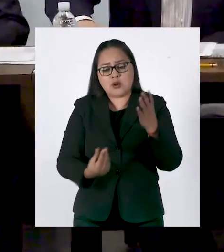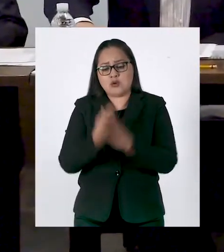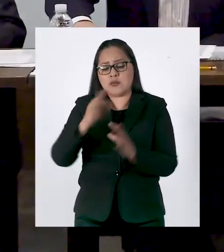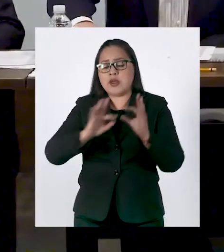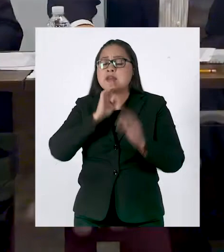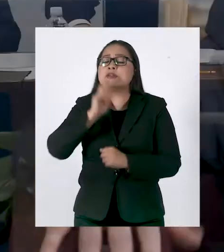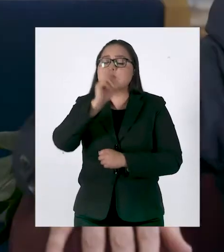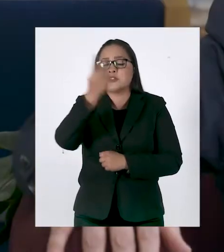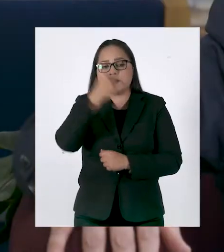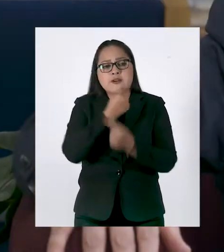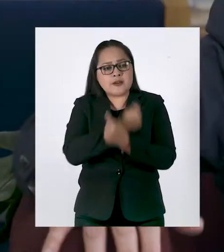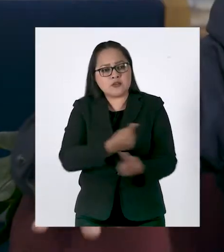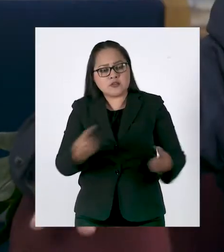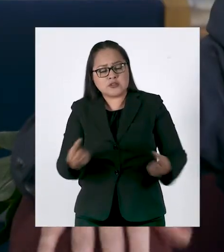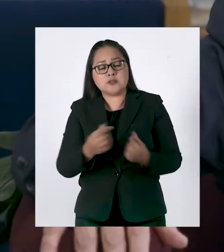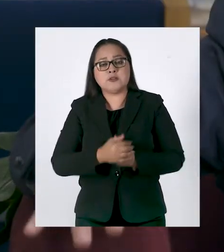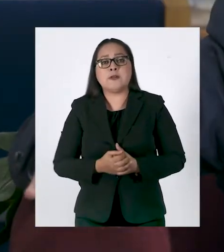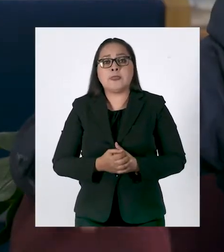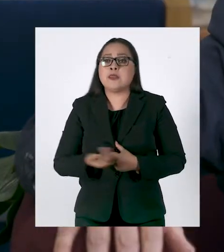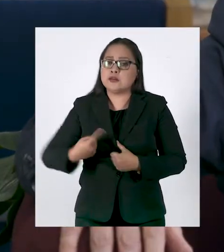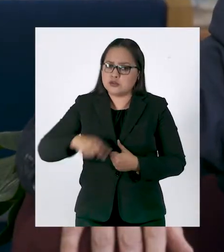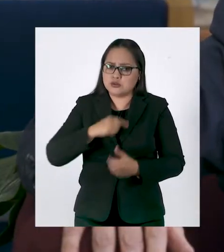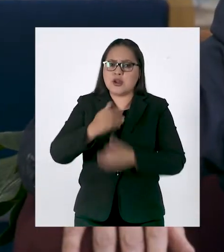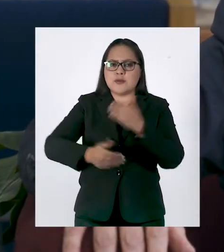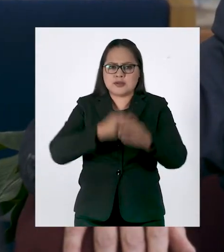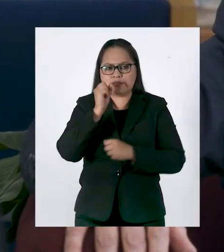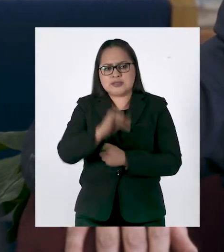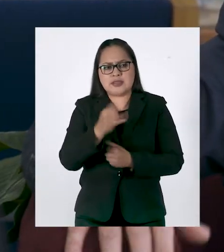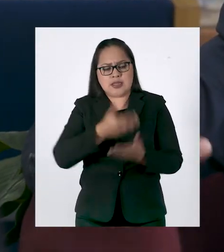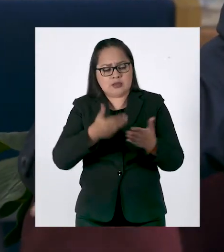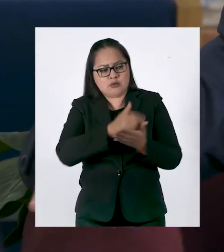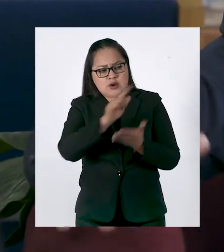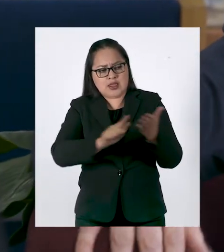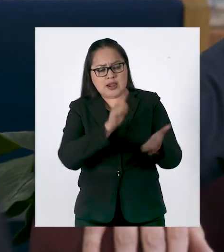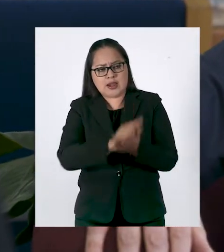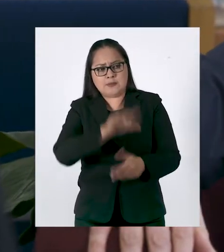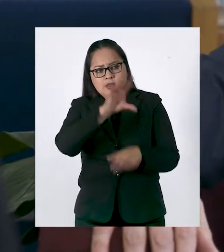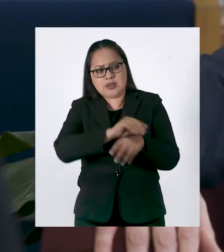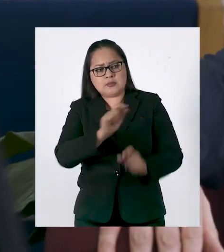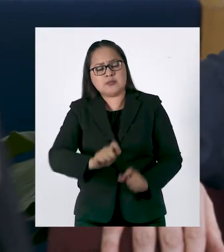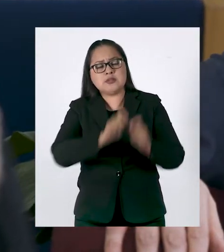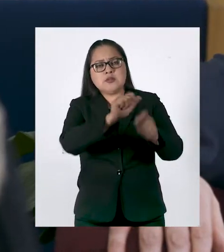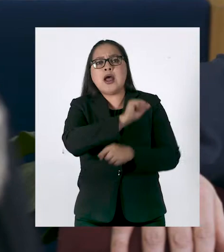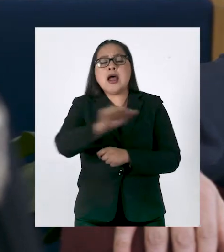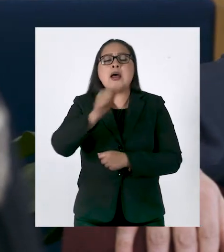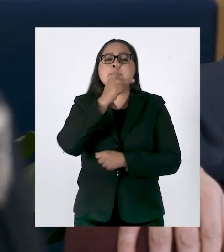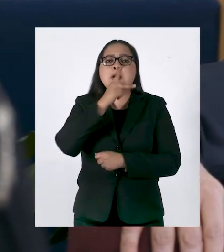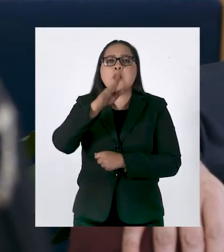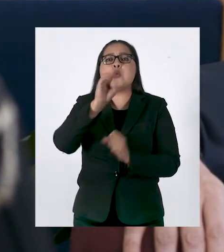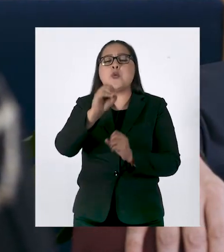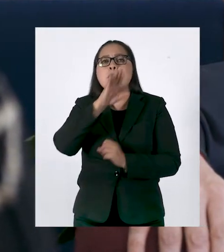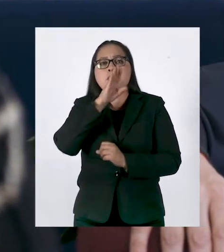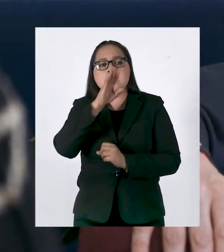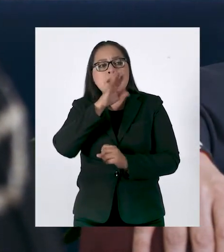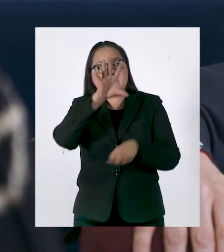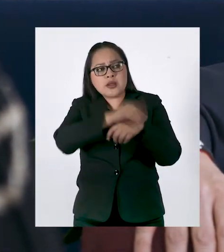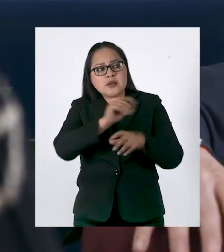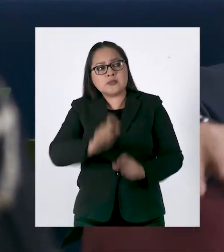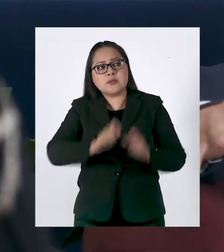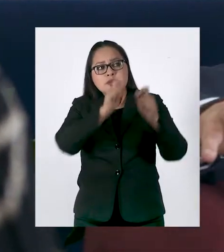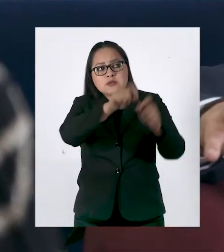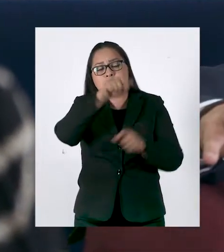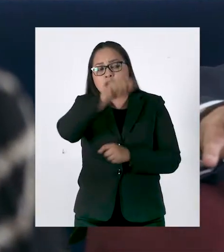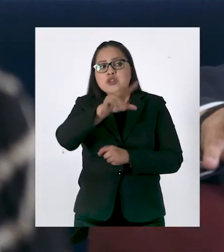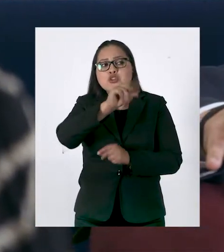a los niños. Hemos avanzado, yo te diría que esta ley ya vigente donde se les permite a los padres de familia de niños con